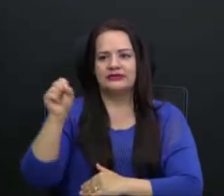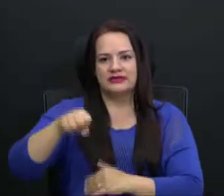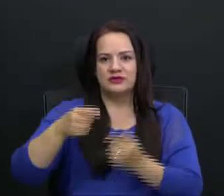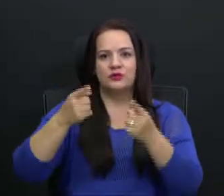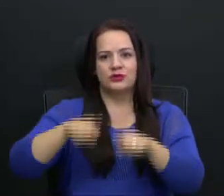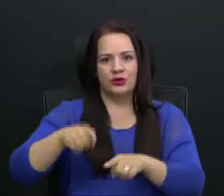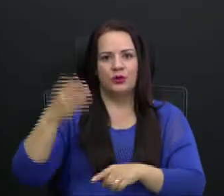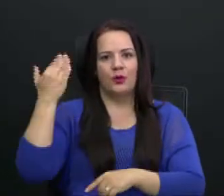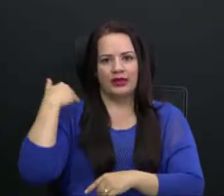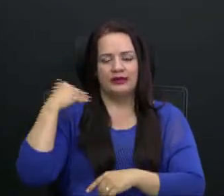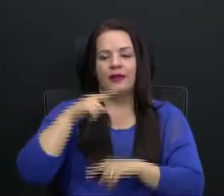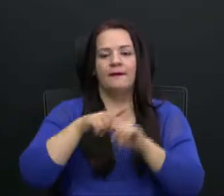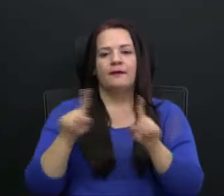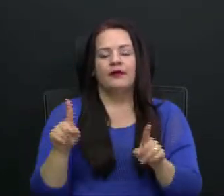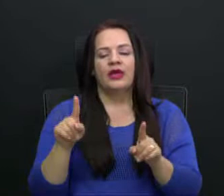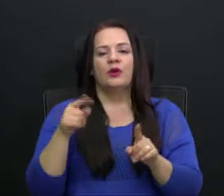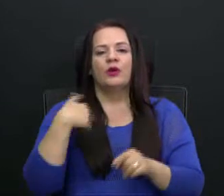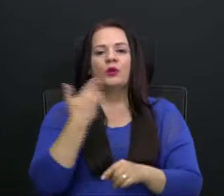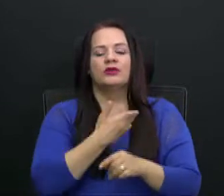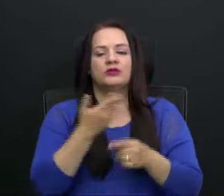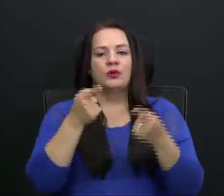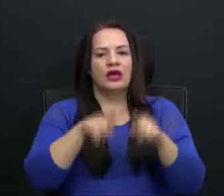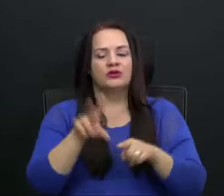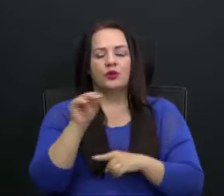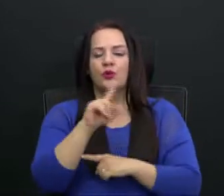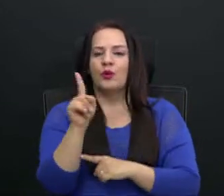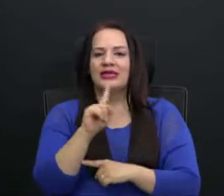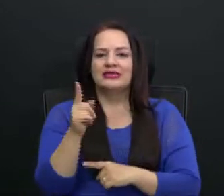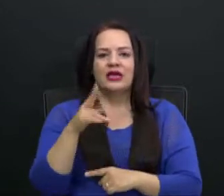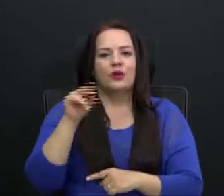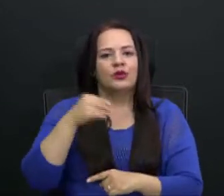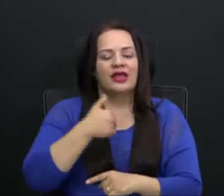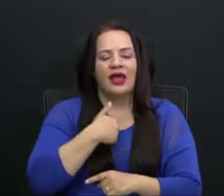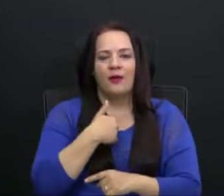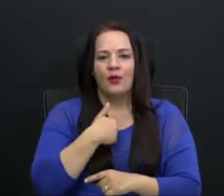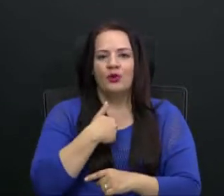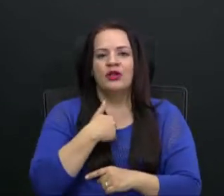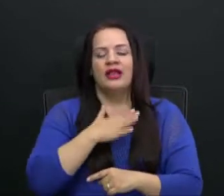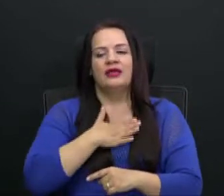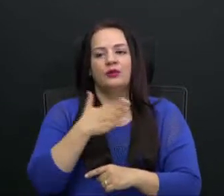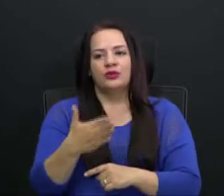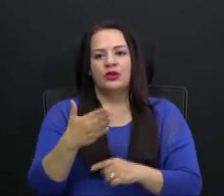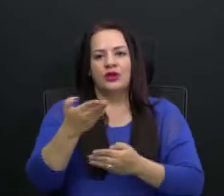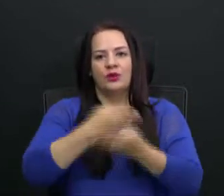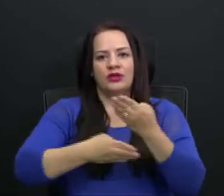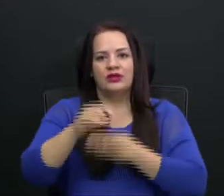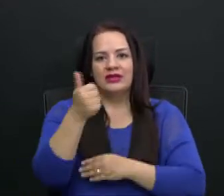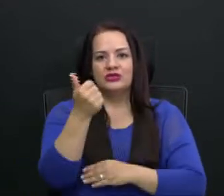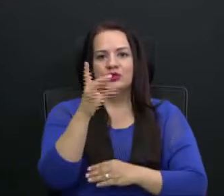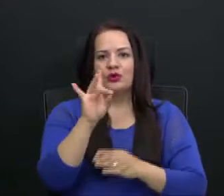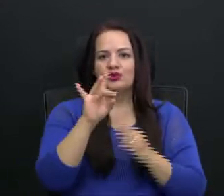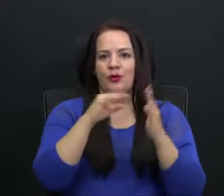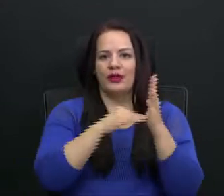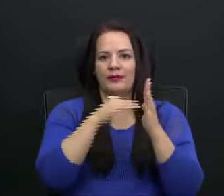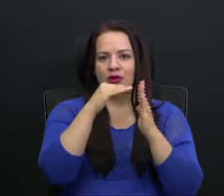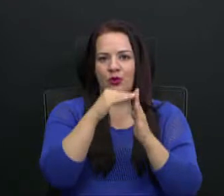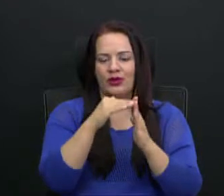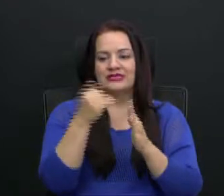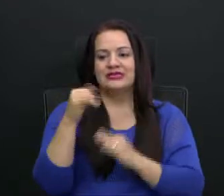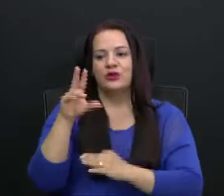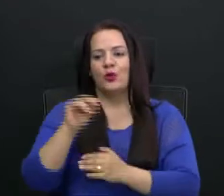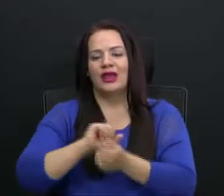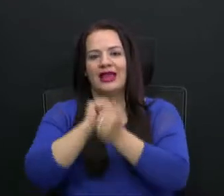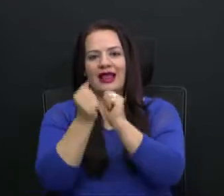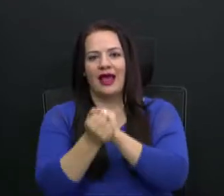no radica en que no tengamos disposición de contribuir con los 18 mil millones, sino que el cambio se da precisamente por el